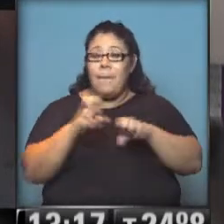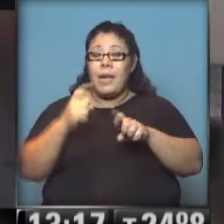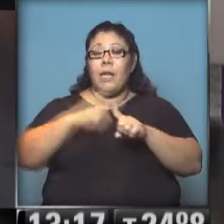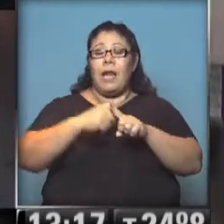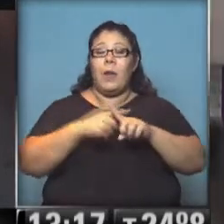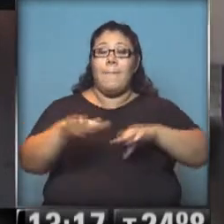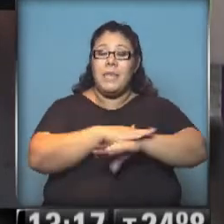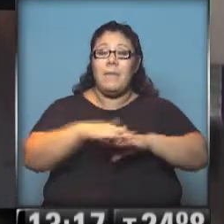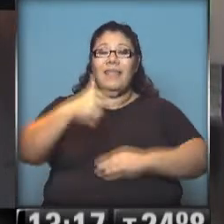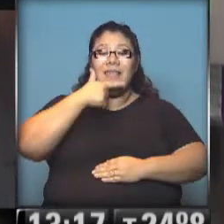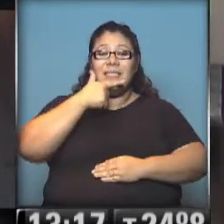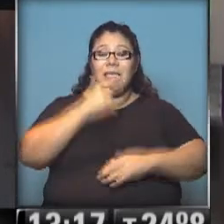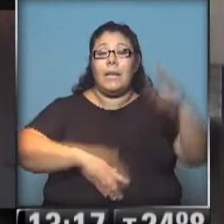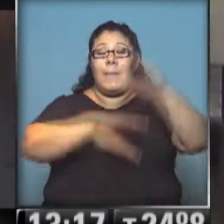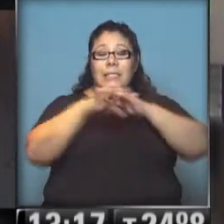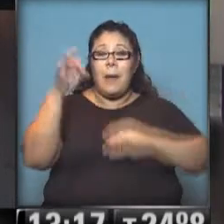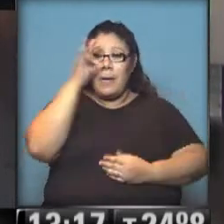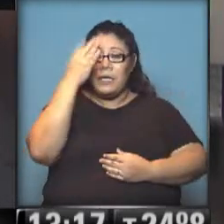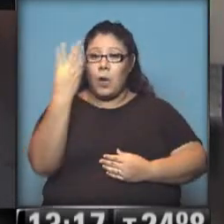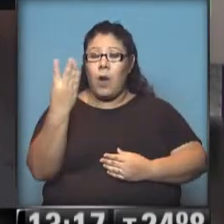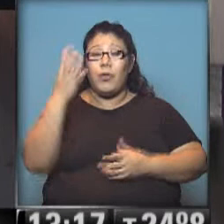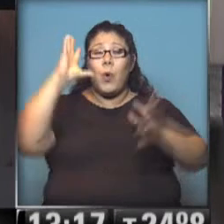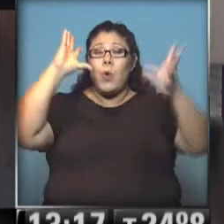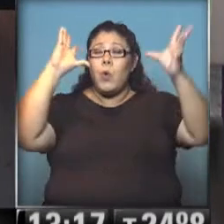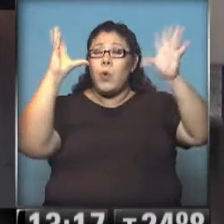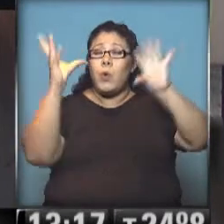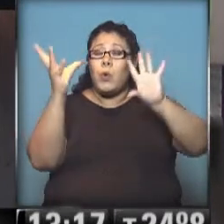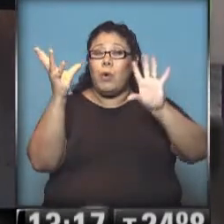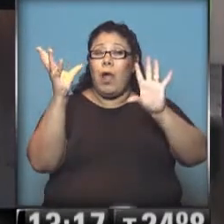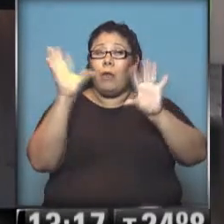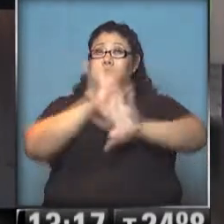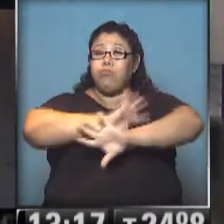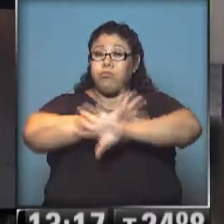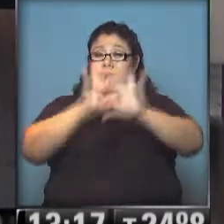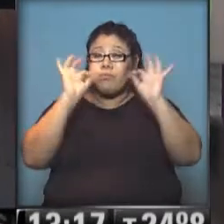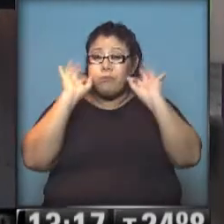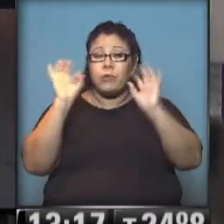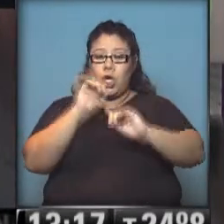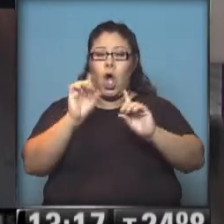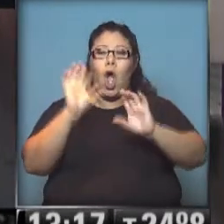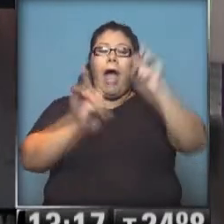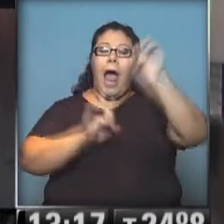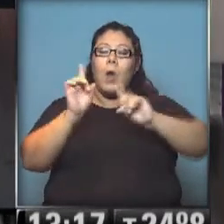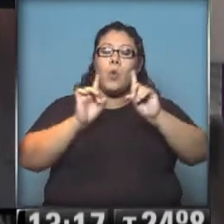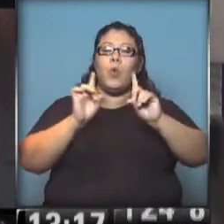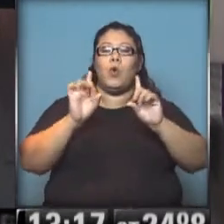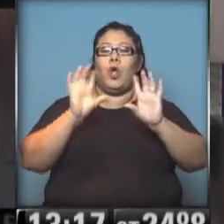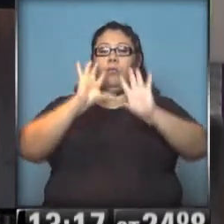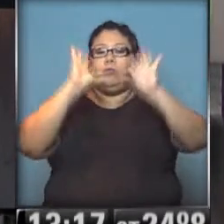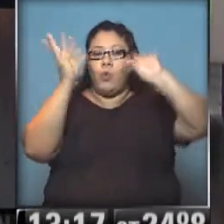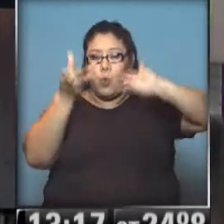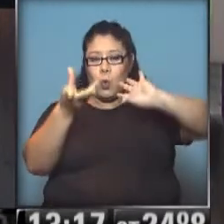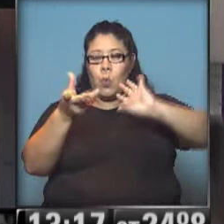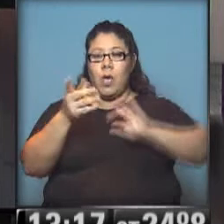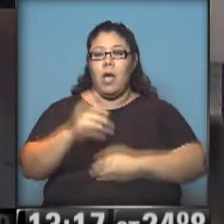24, el tiempo, nubladón. No totalmente cubierto, no, por sectores, vamos a ver el sol y todo. El